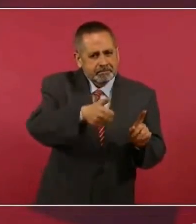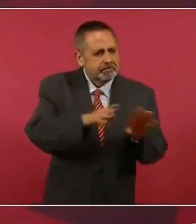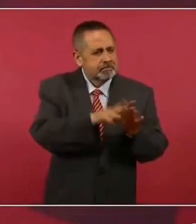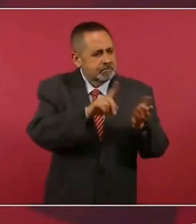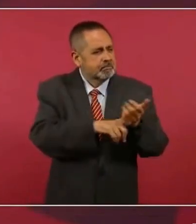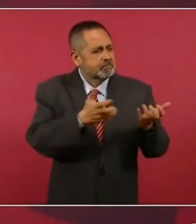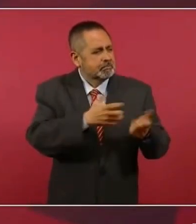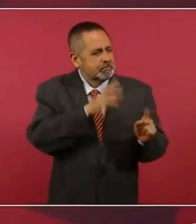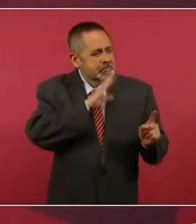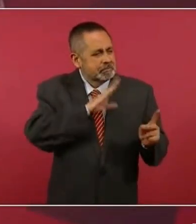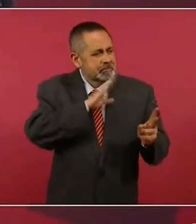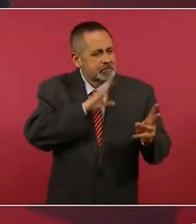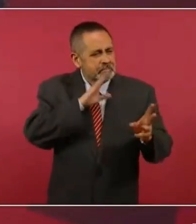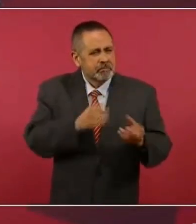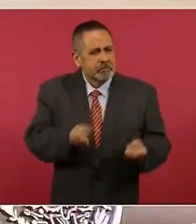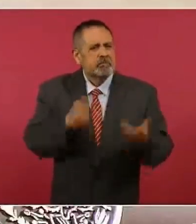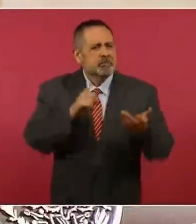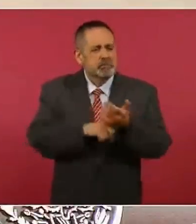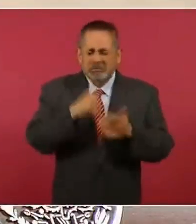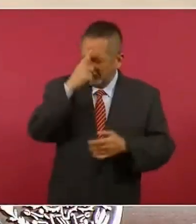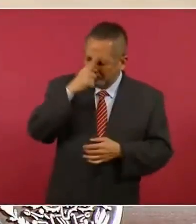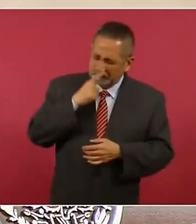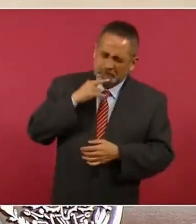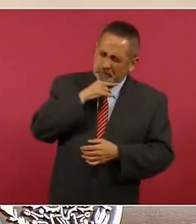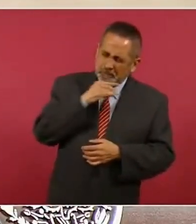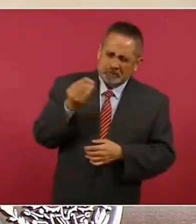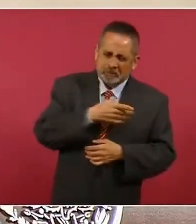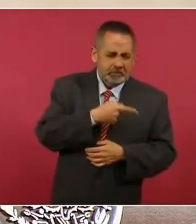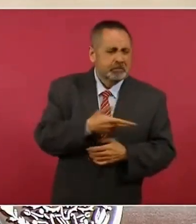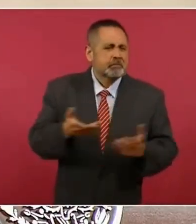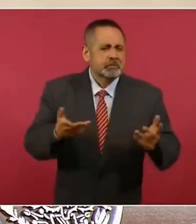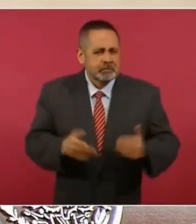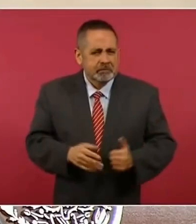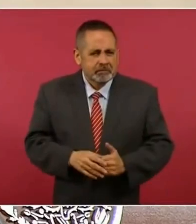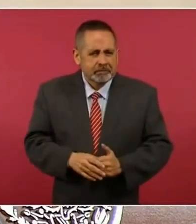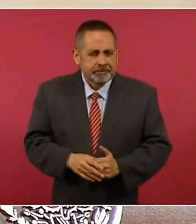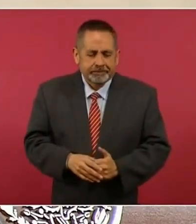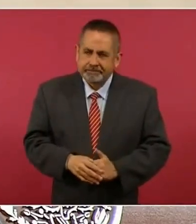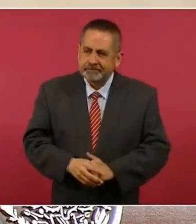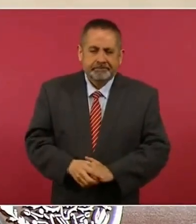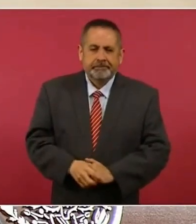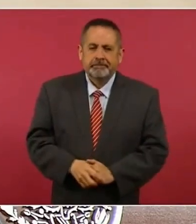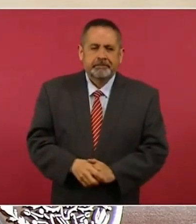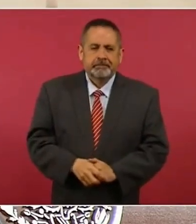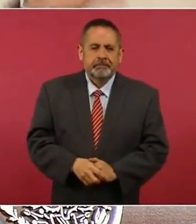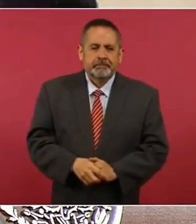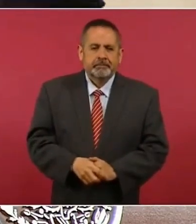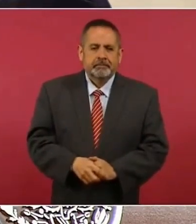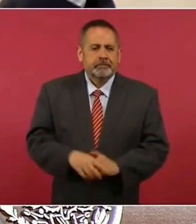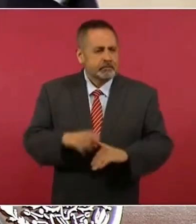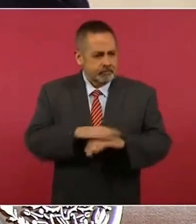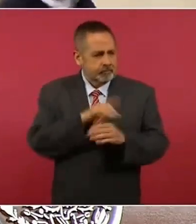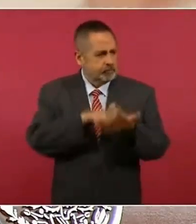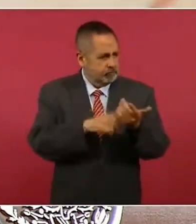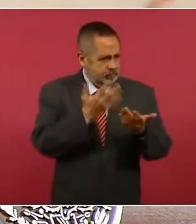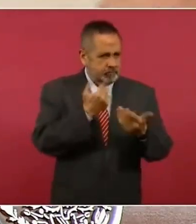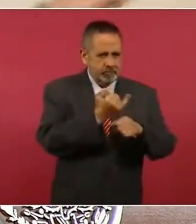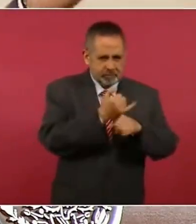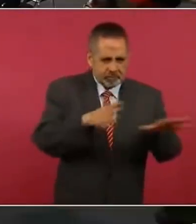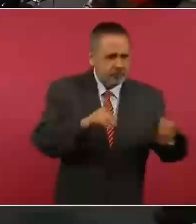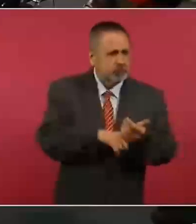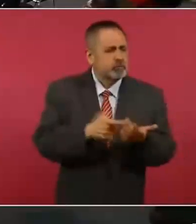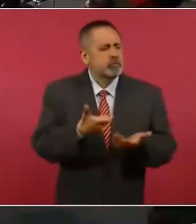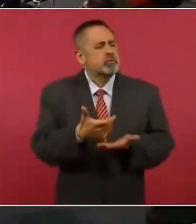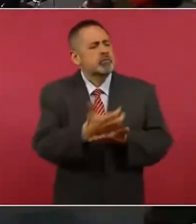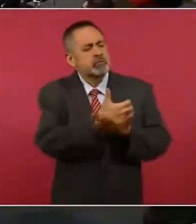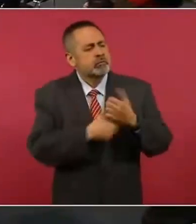en cuanto a cinismo, ¿por qué no nos informan cuánto